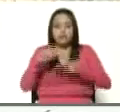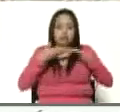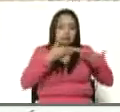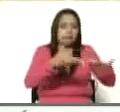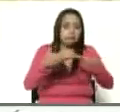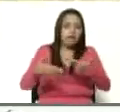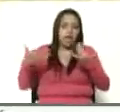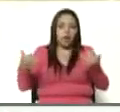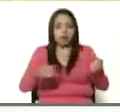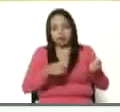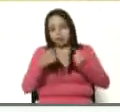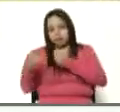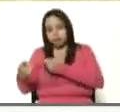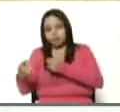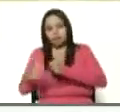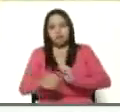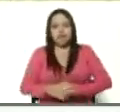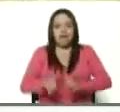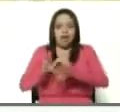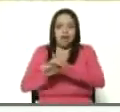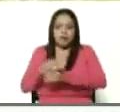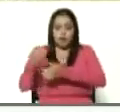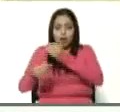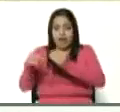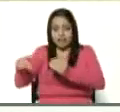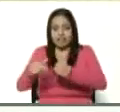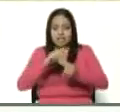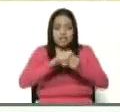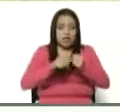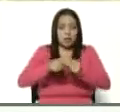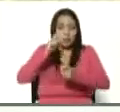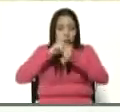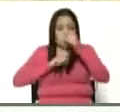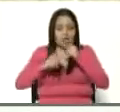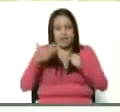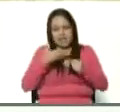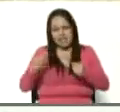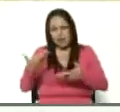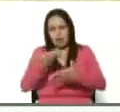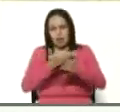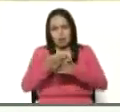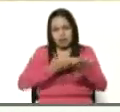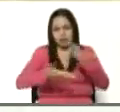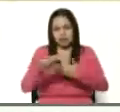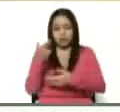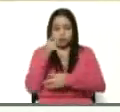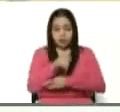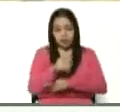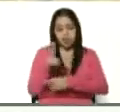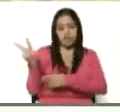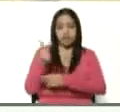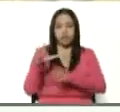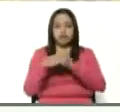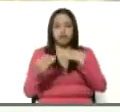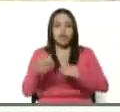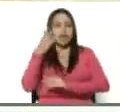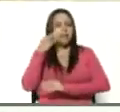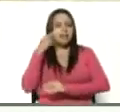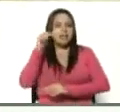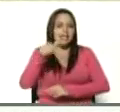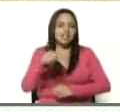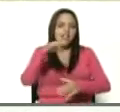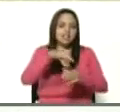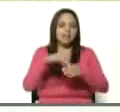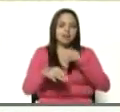nuestro amigo productor de cebolla Luis Maluenga, quien quiere compartir con usted y con toda Venezuela la experiencia de esta